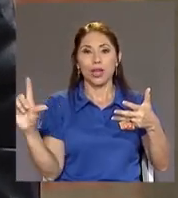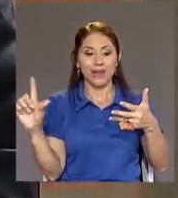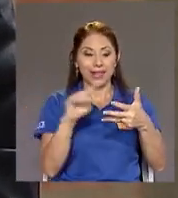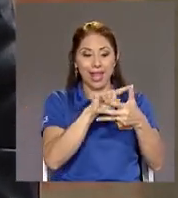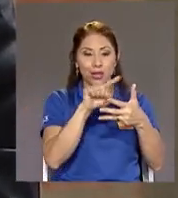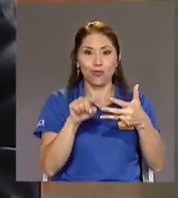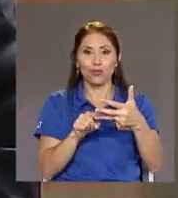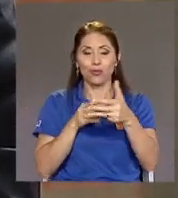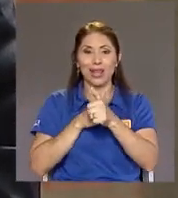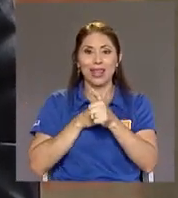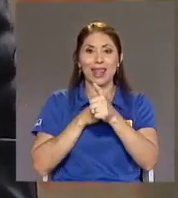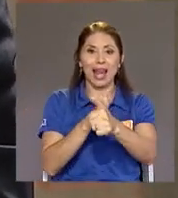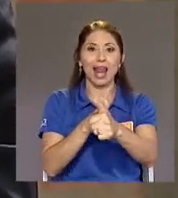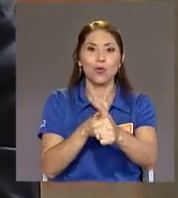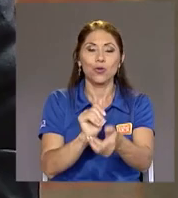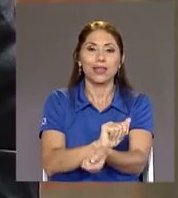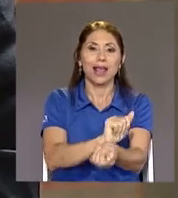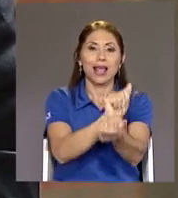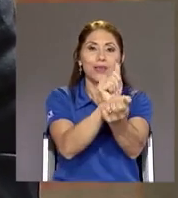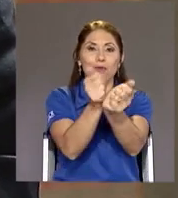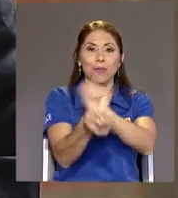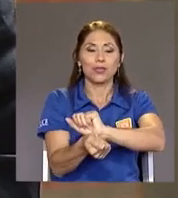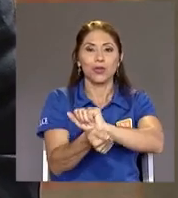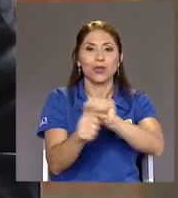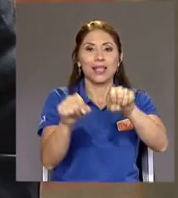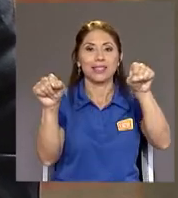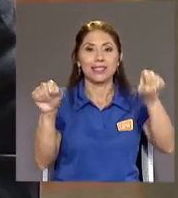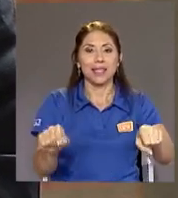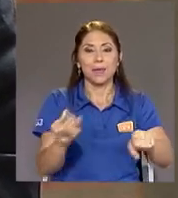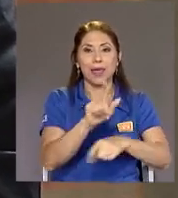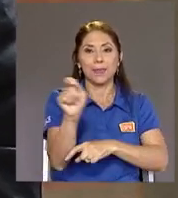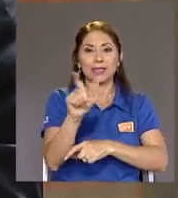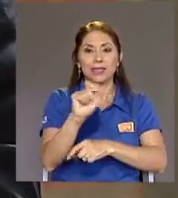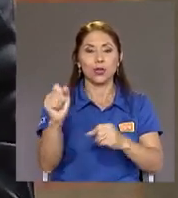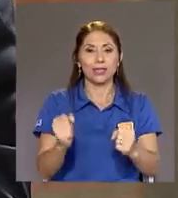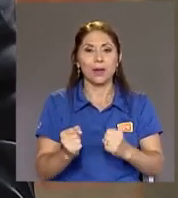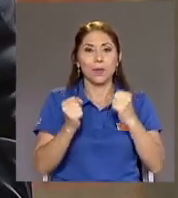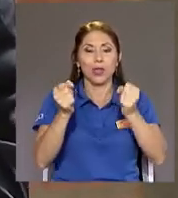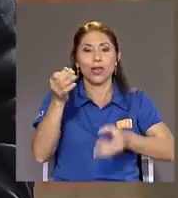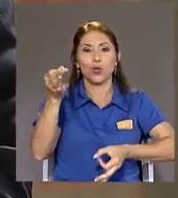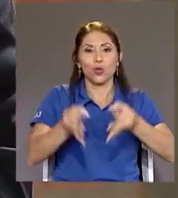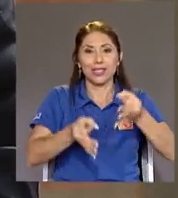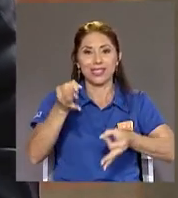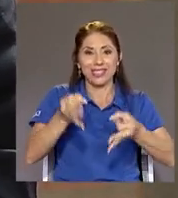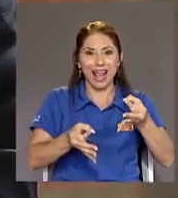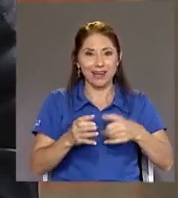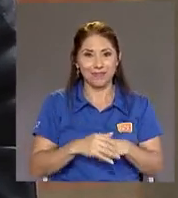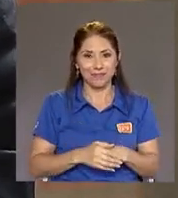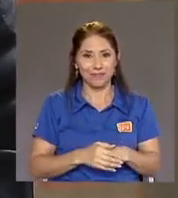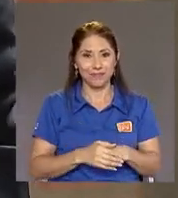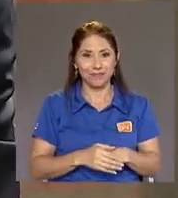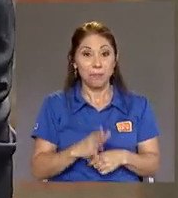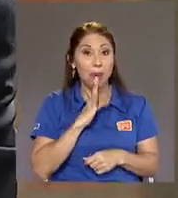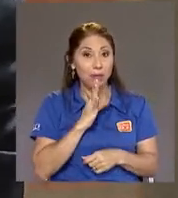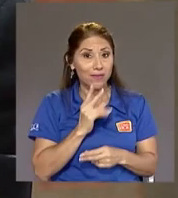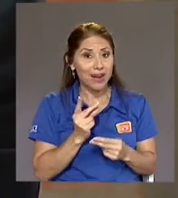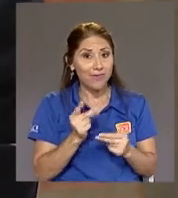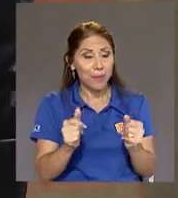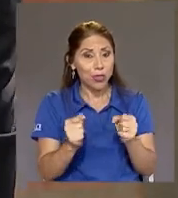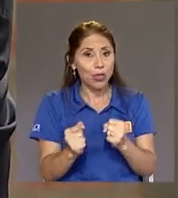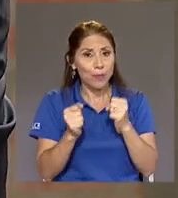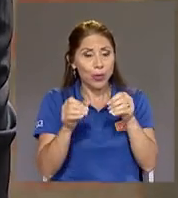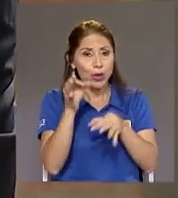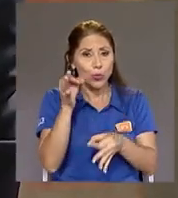transformación Del sistema De pensiones Del Poder Judicial Vamos a hablar Muy rápido Del Poder Judicial El Poder